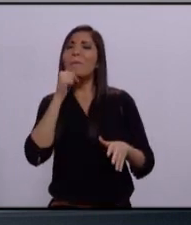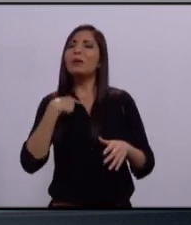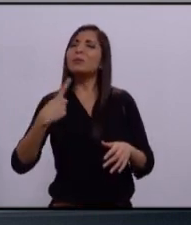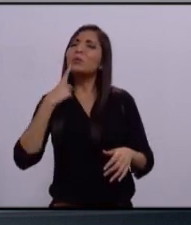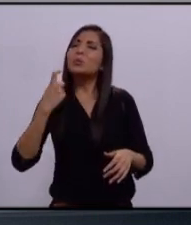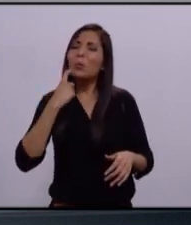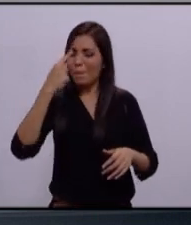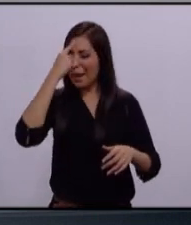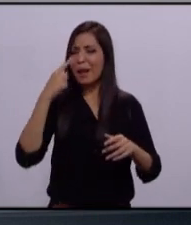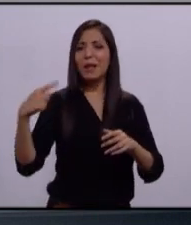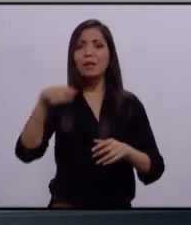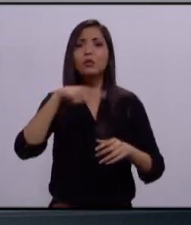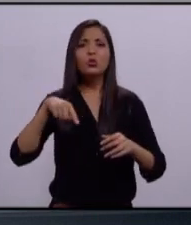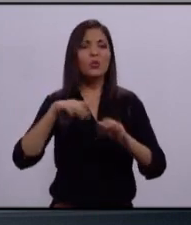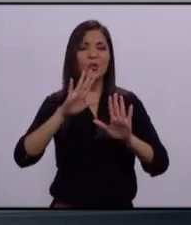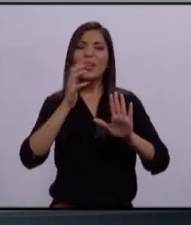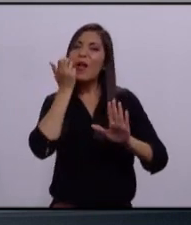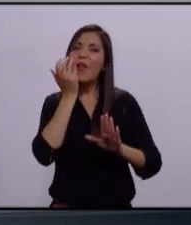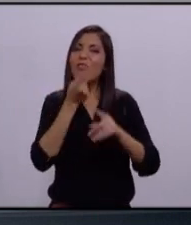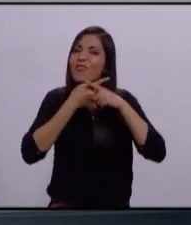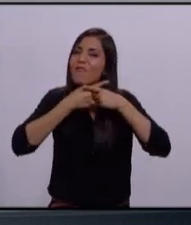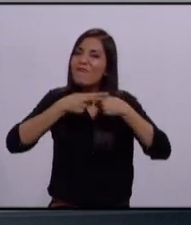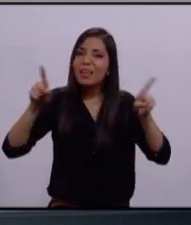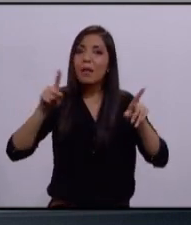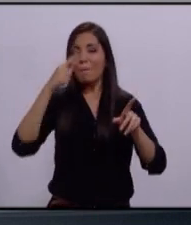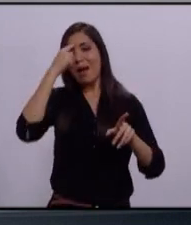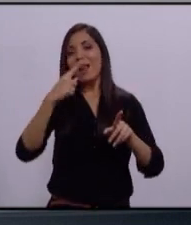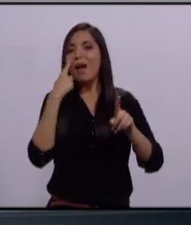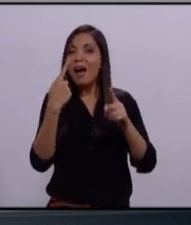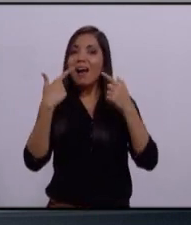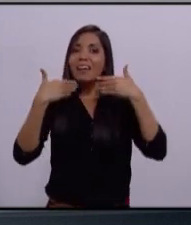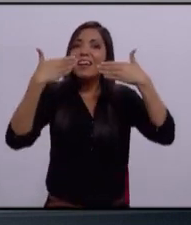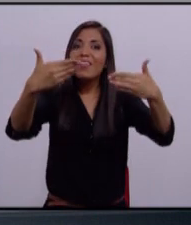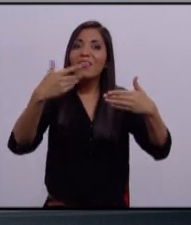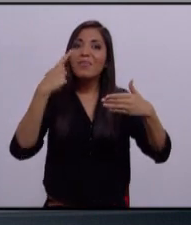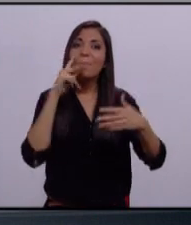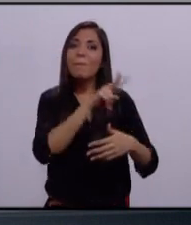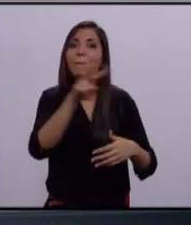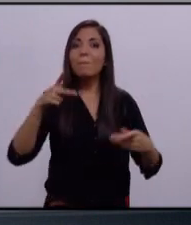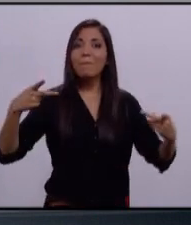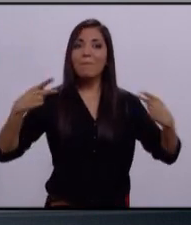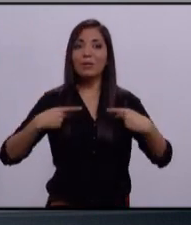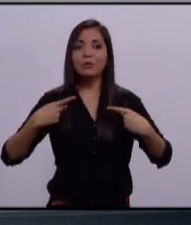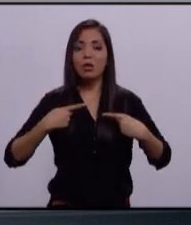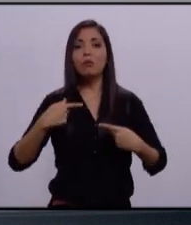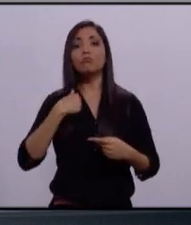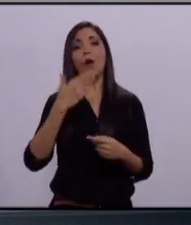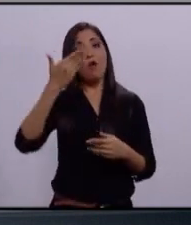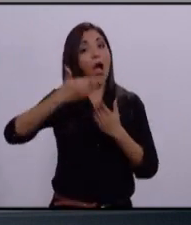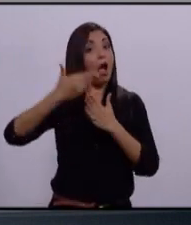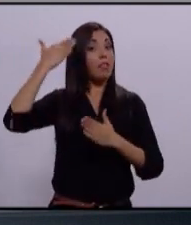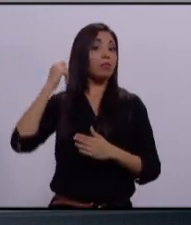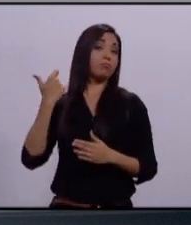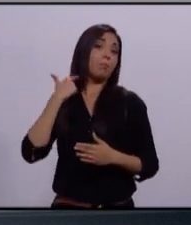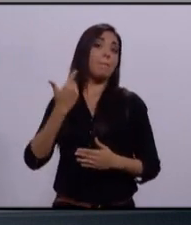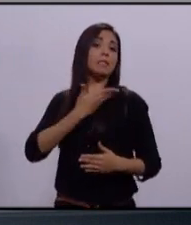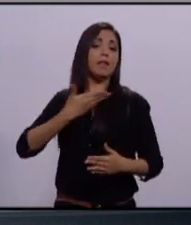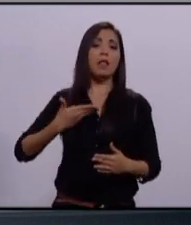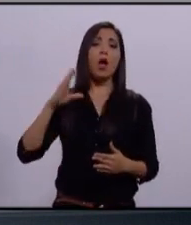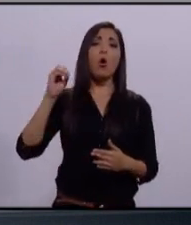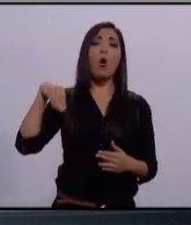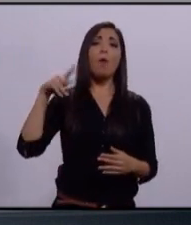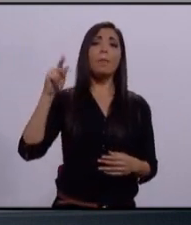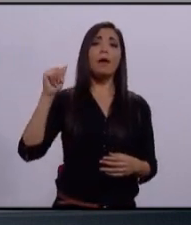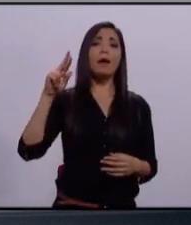organizada un modelo distinto que dé resultados a las personas. Fui presidente de la Coparmex donde construí